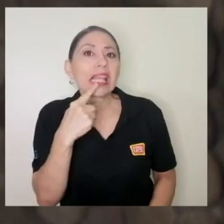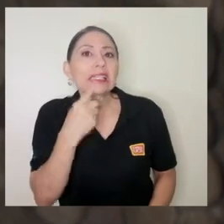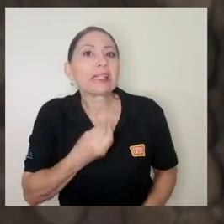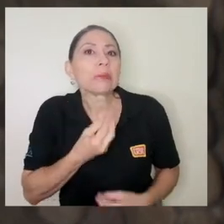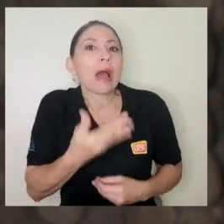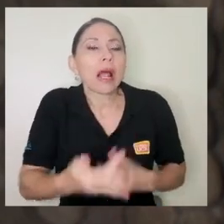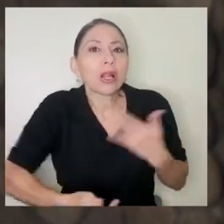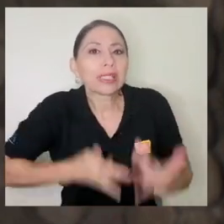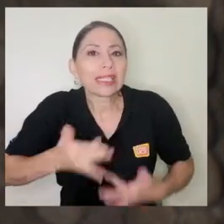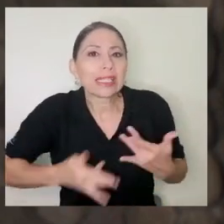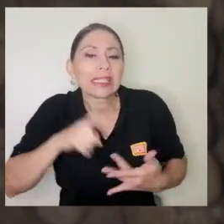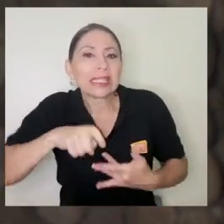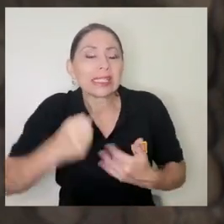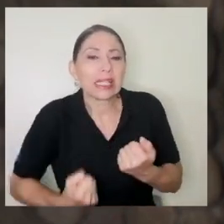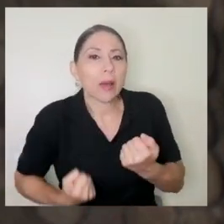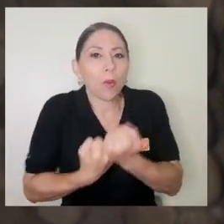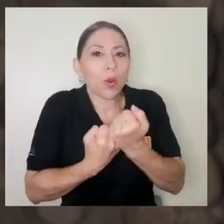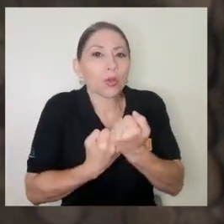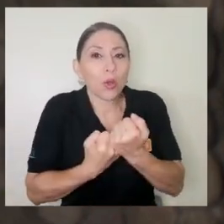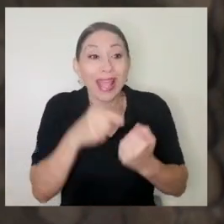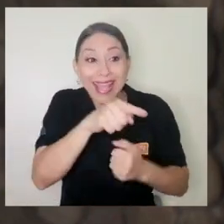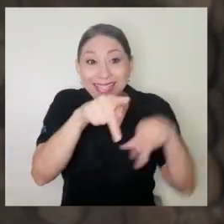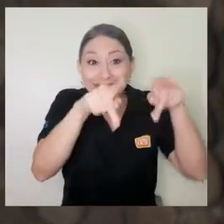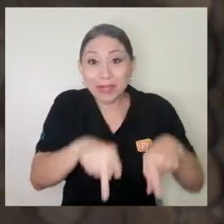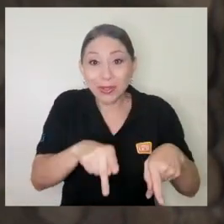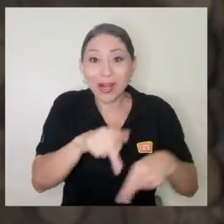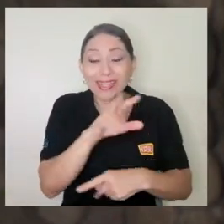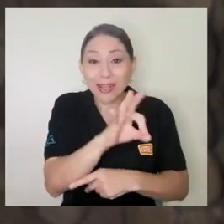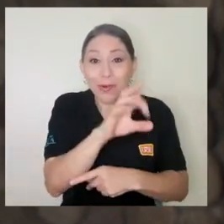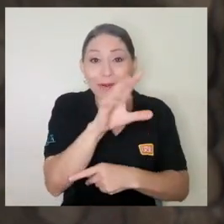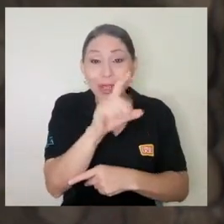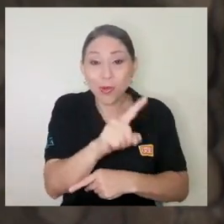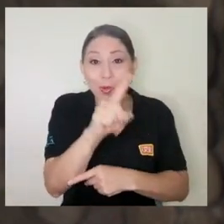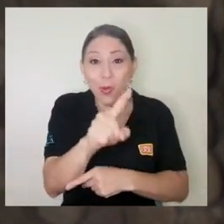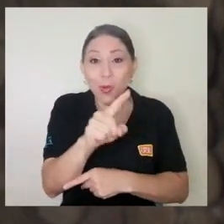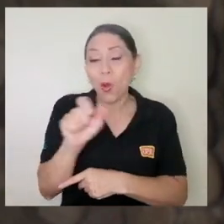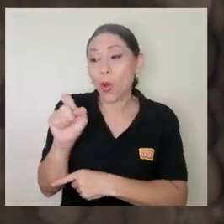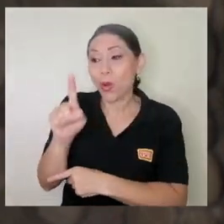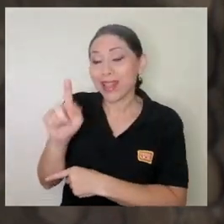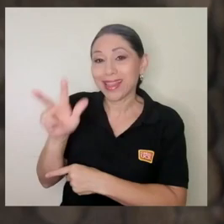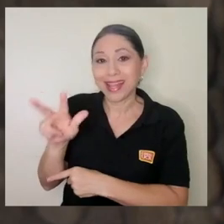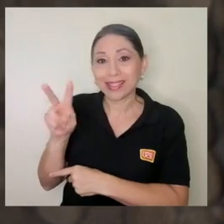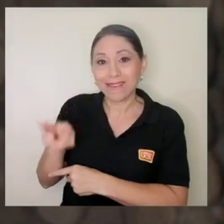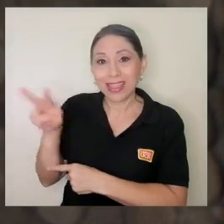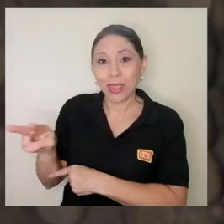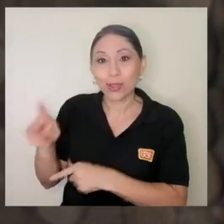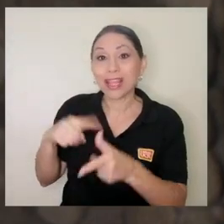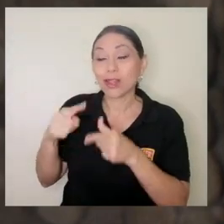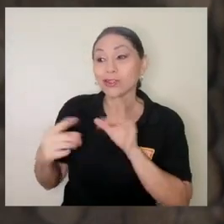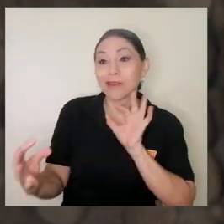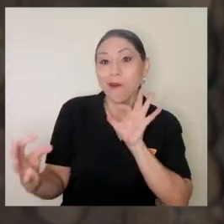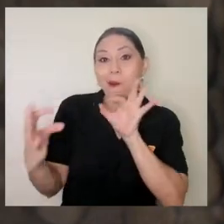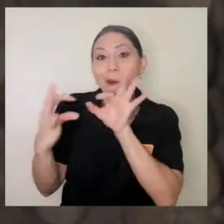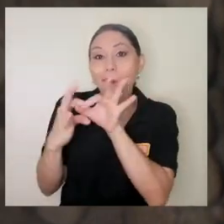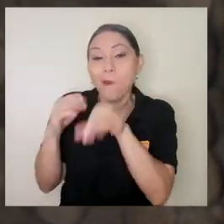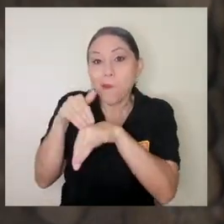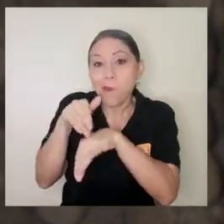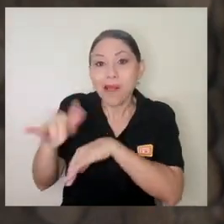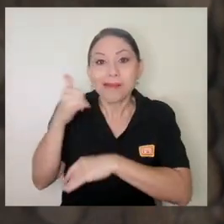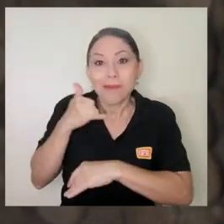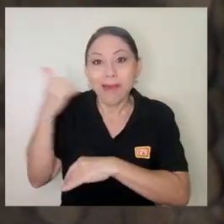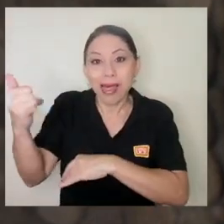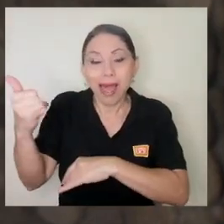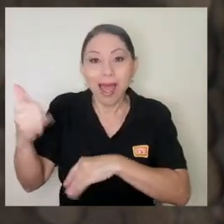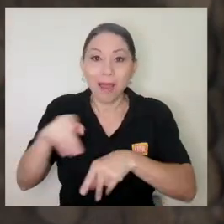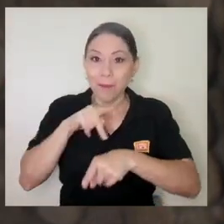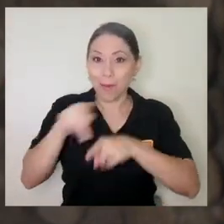necesita apoyo. Y entonces los despachadores del 911 o el 1322 van a trasladar la llamada para que la atienda un profesional en psicología